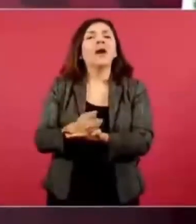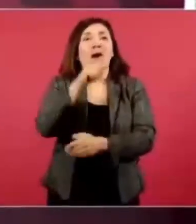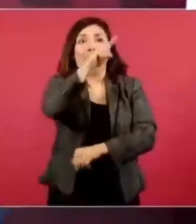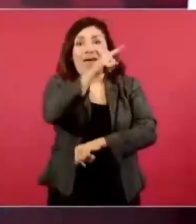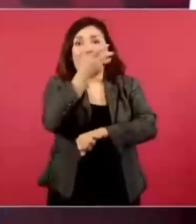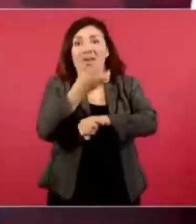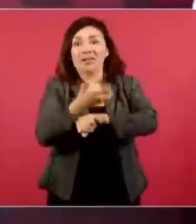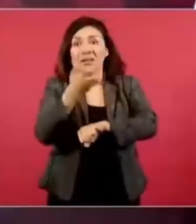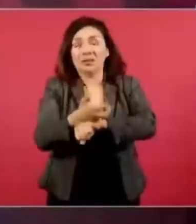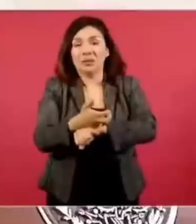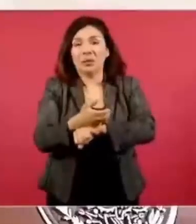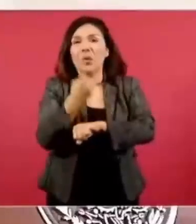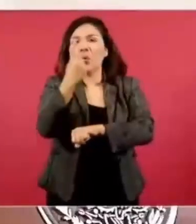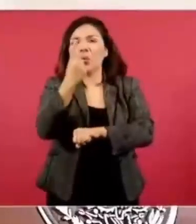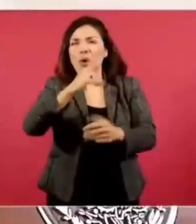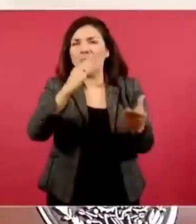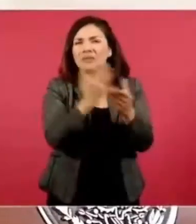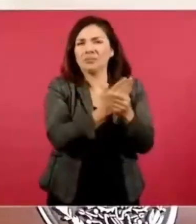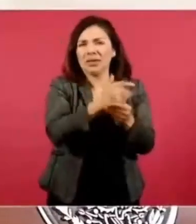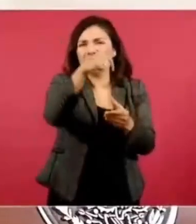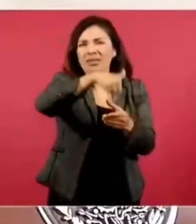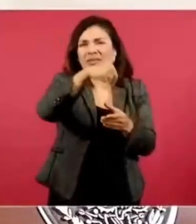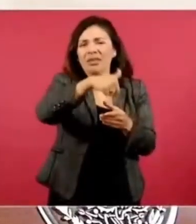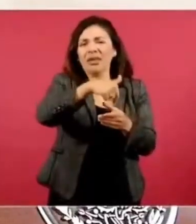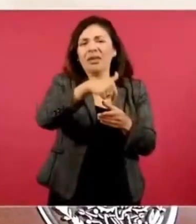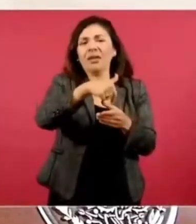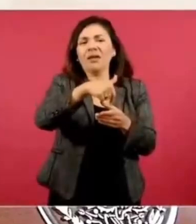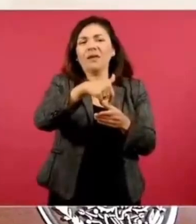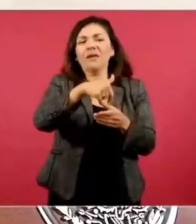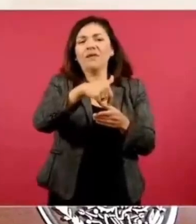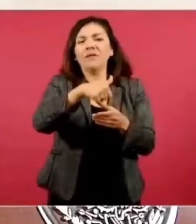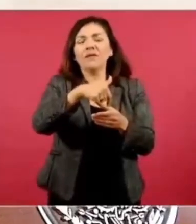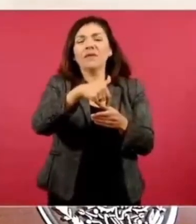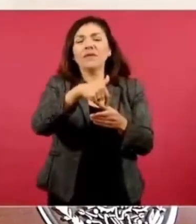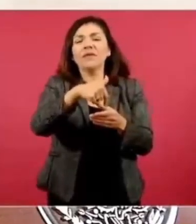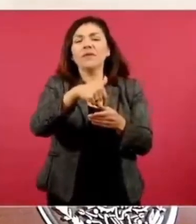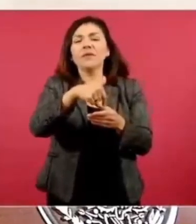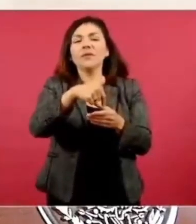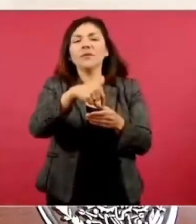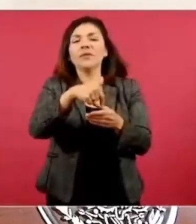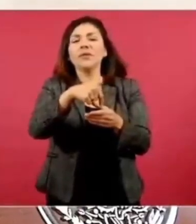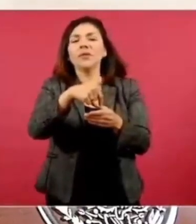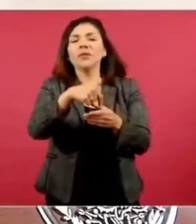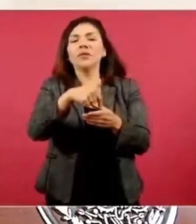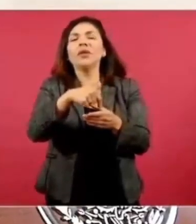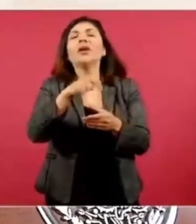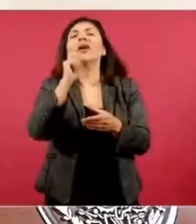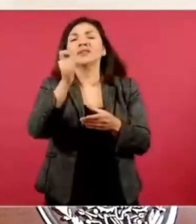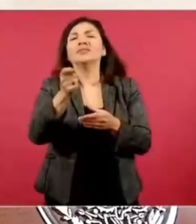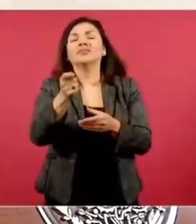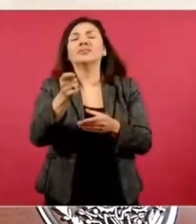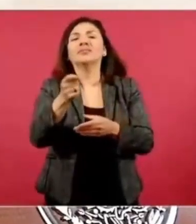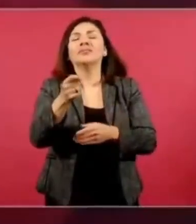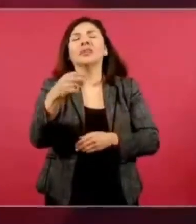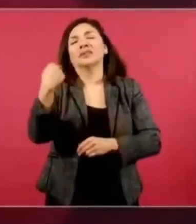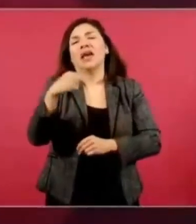Estados Unidos el expediente de Rápido y Furioso?